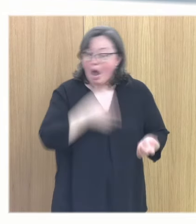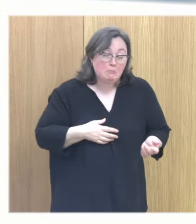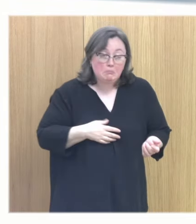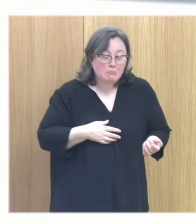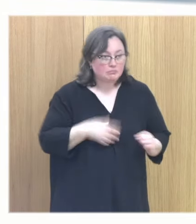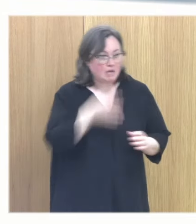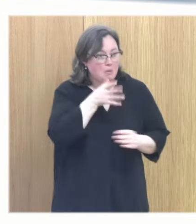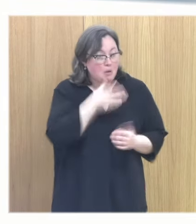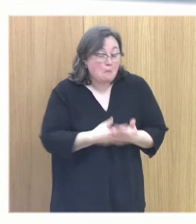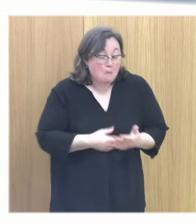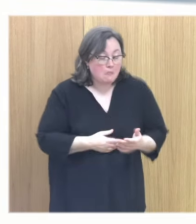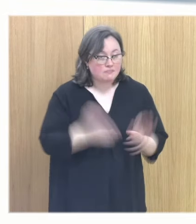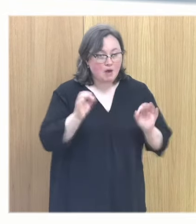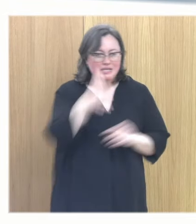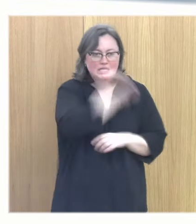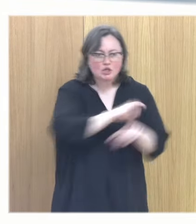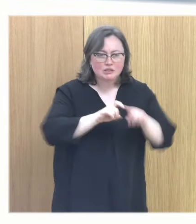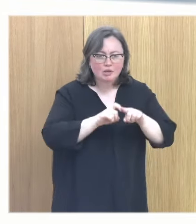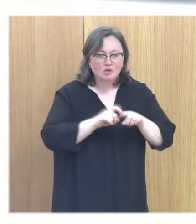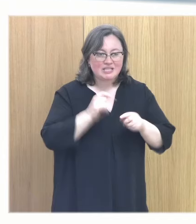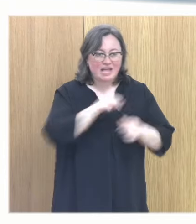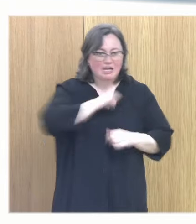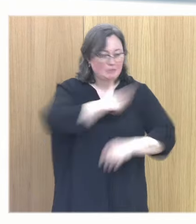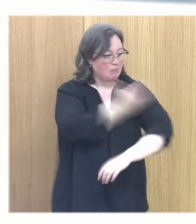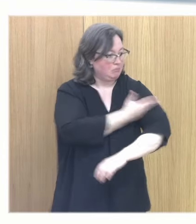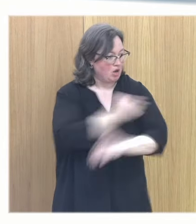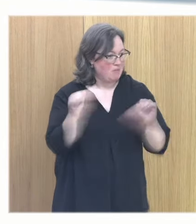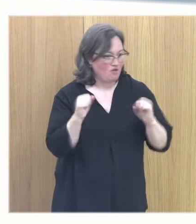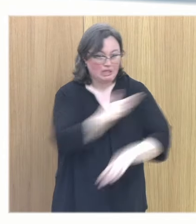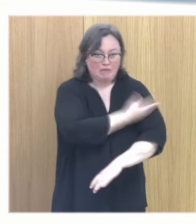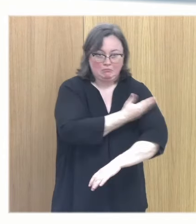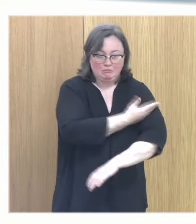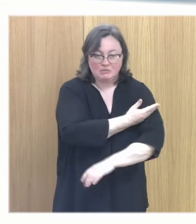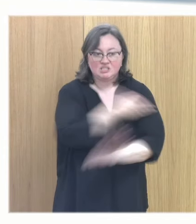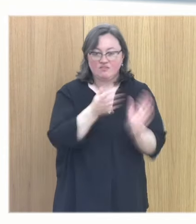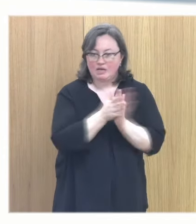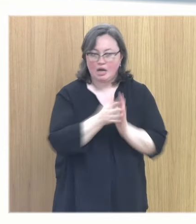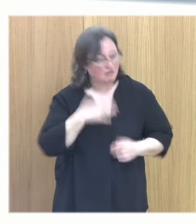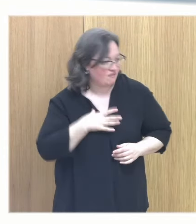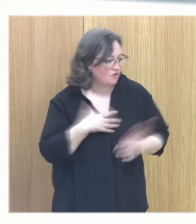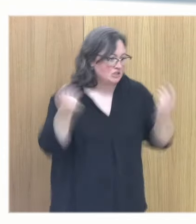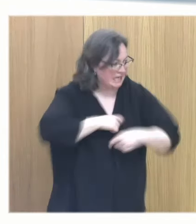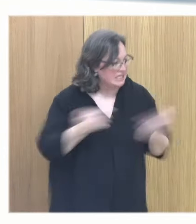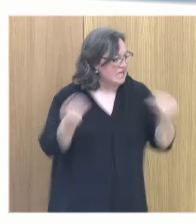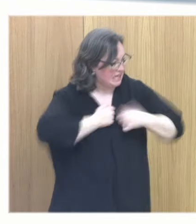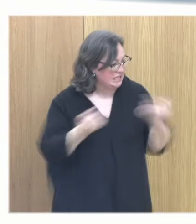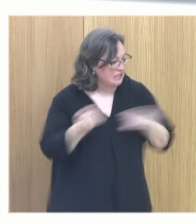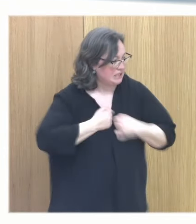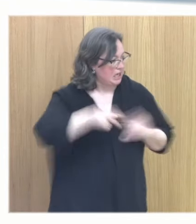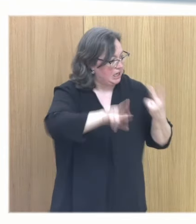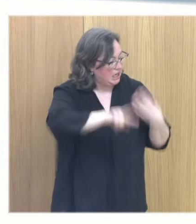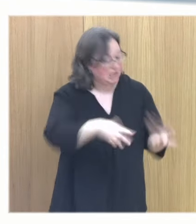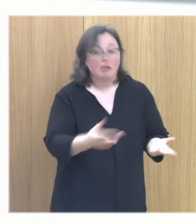y con los típicos niños y niñas que van en camiseta de manga corta en pleno invierno que te pasas el día diciéndole ponte una chaqueta ponte una chaqueta ponte una